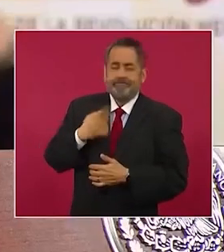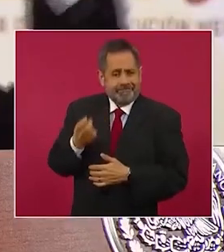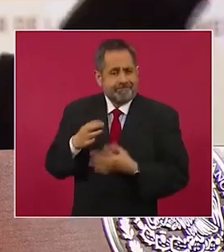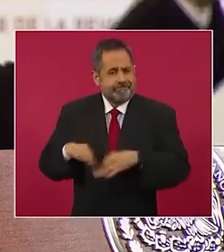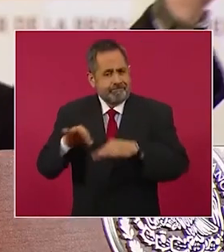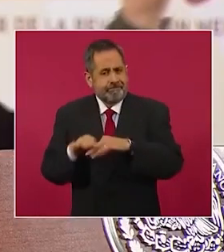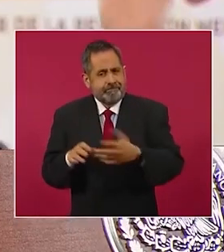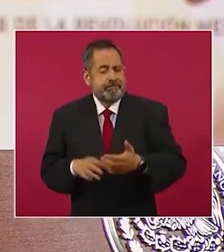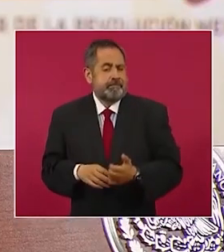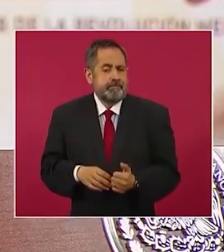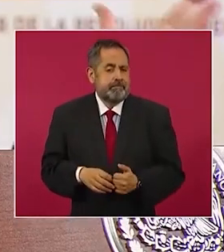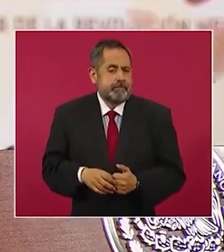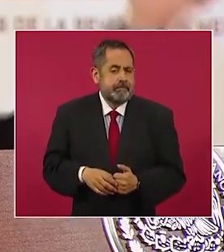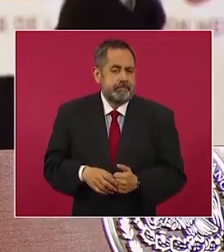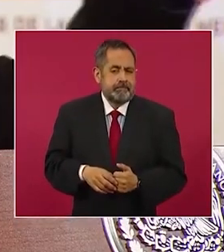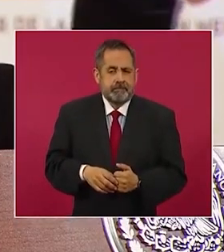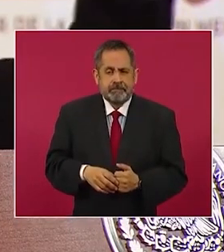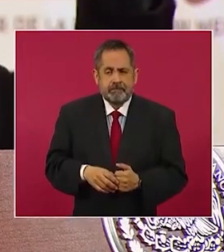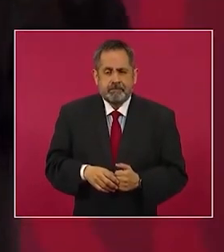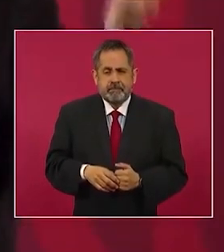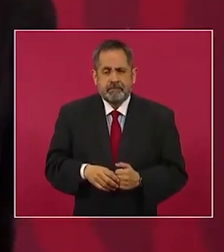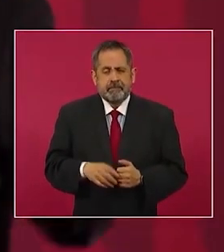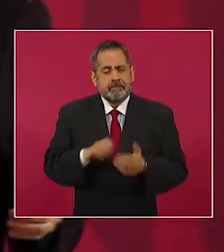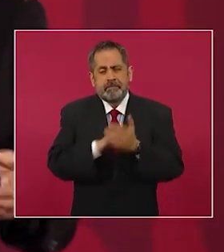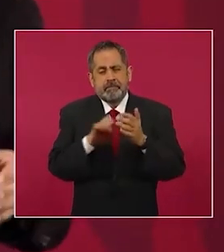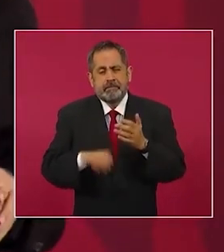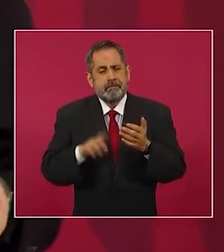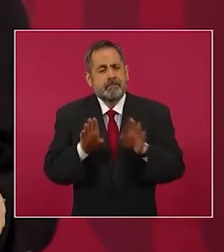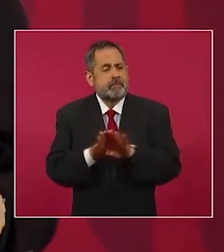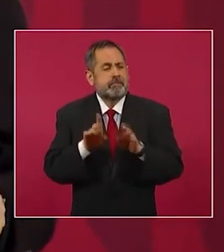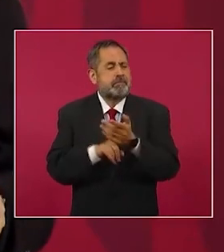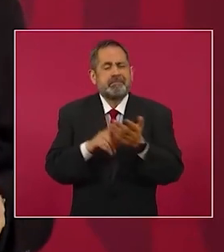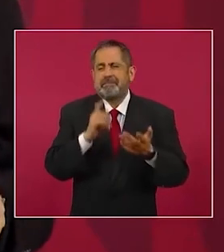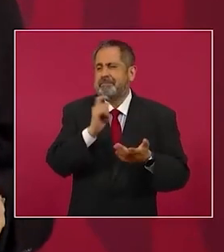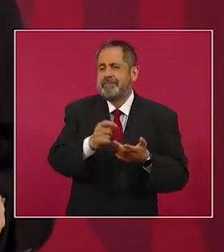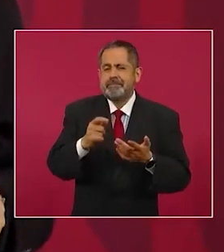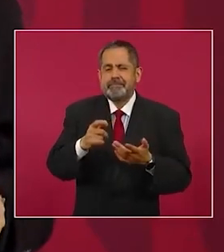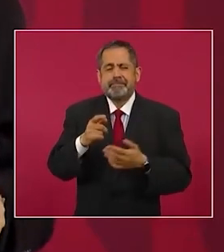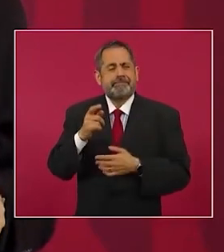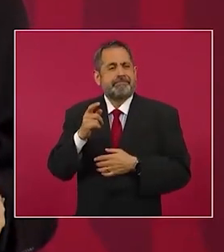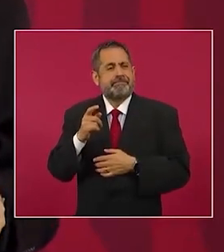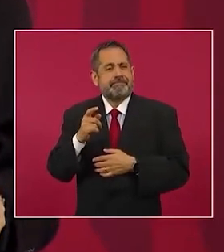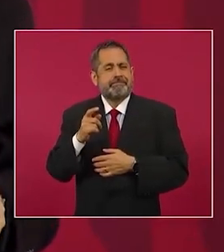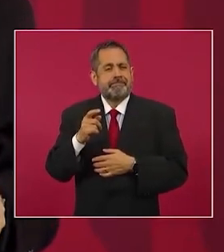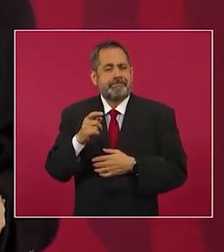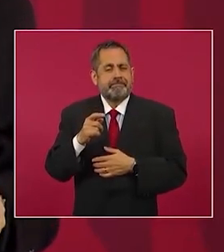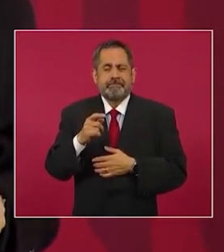Pero imagínense cómo vamos a hablar de nuestros héroes, de los